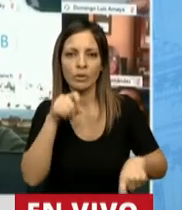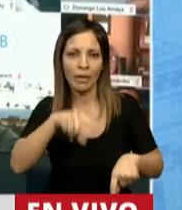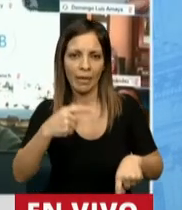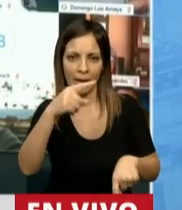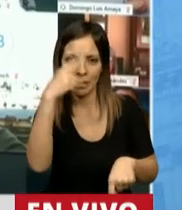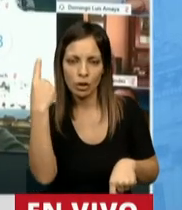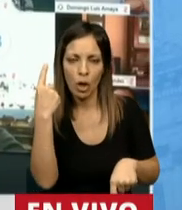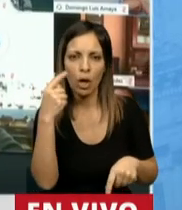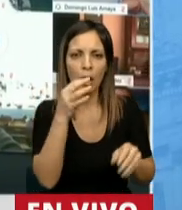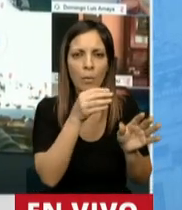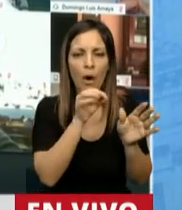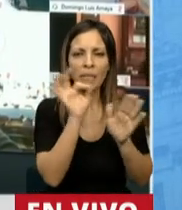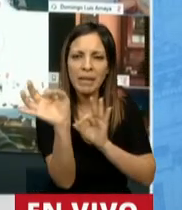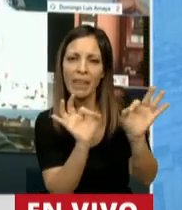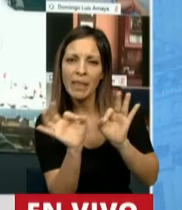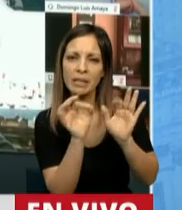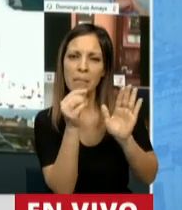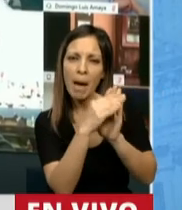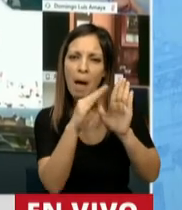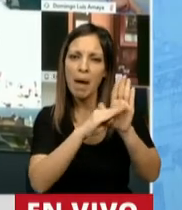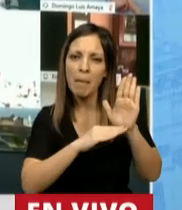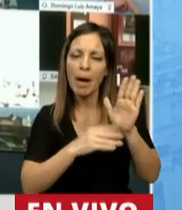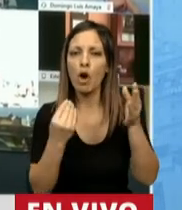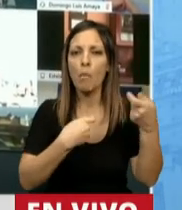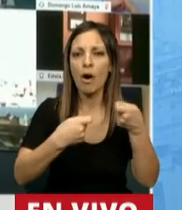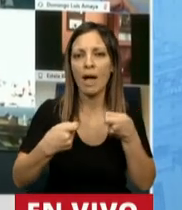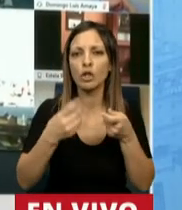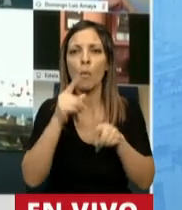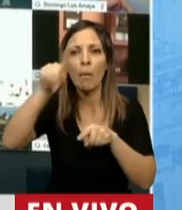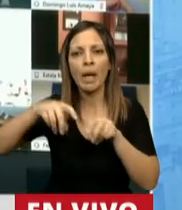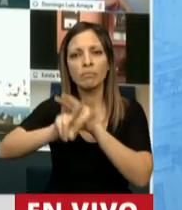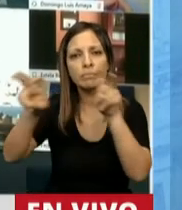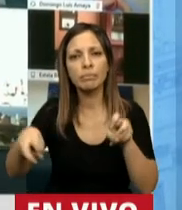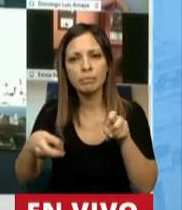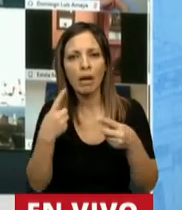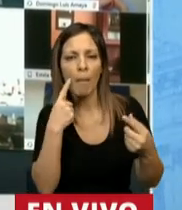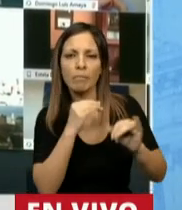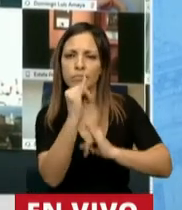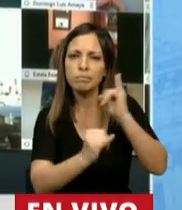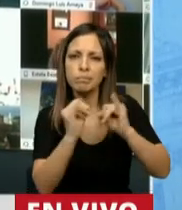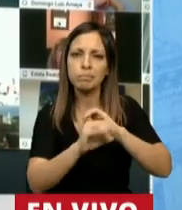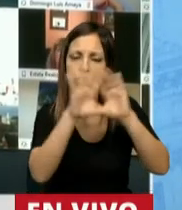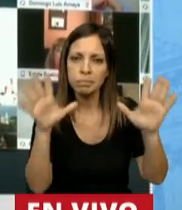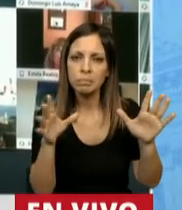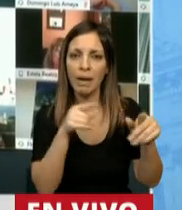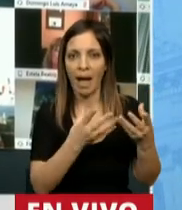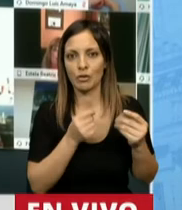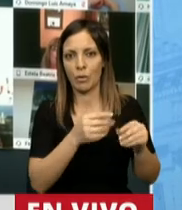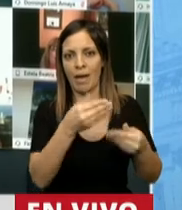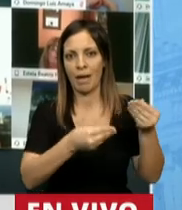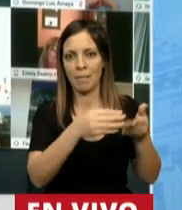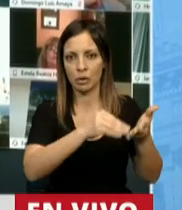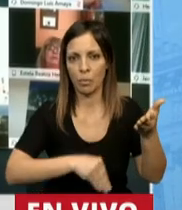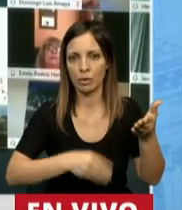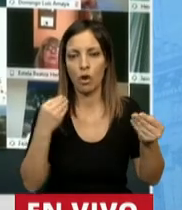discriminado con un grado de detalle, en qué se está gastando y de dónde vienen los recursos para atender la emergencia y lo que nos ha sucedido en estos